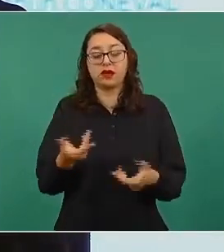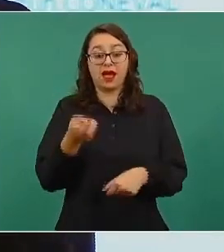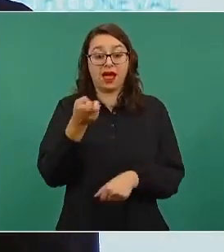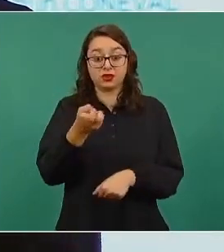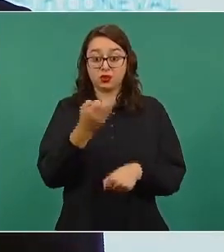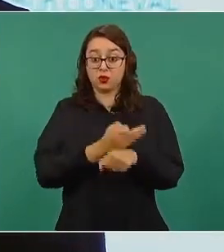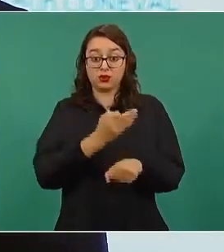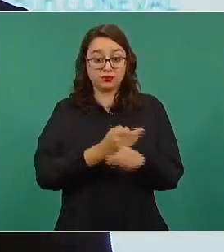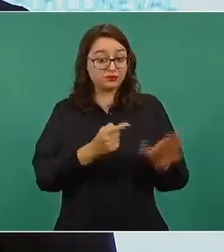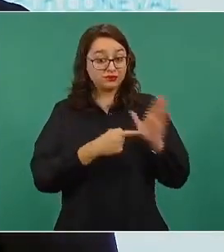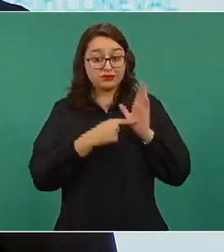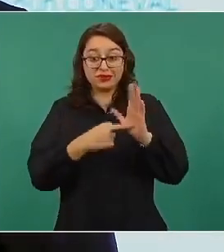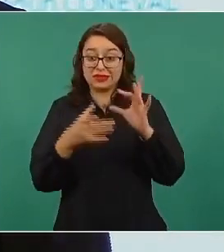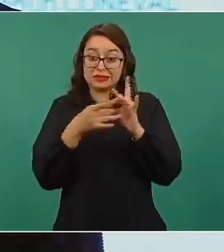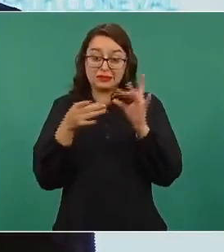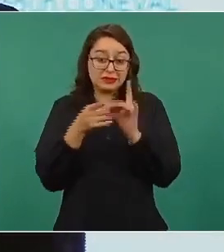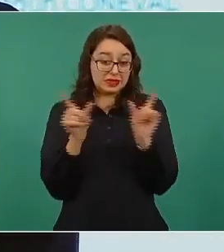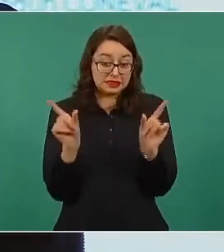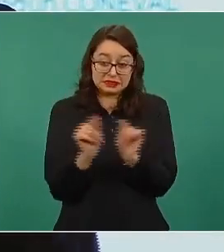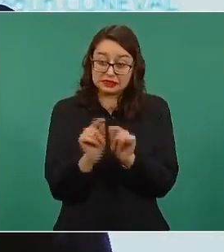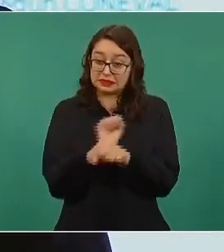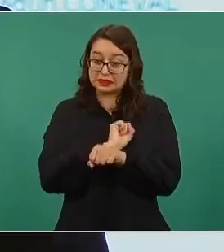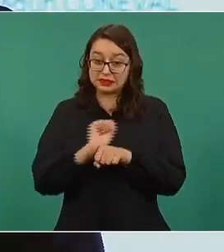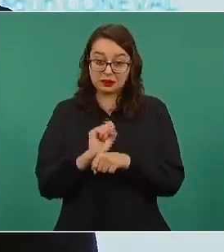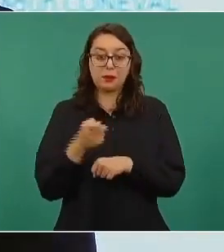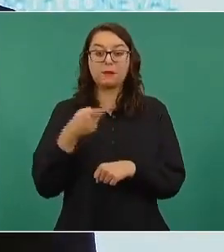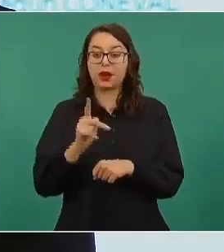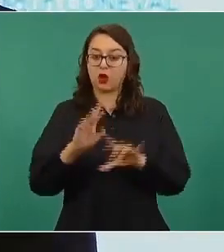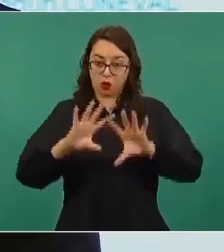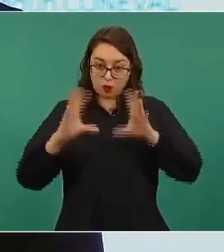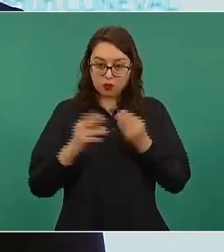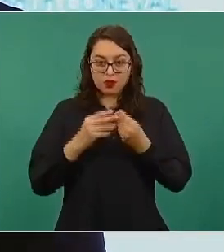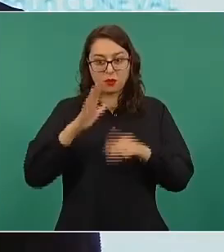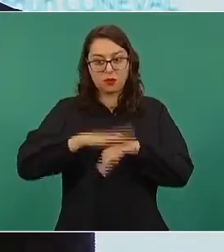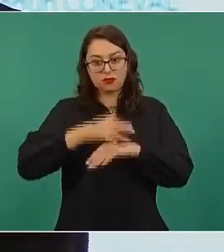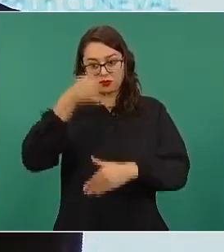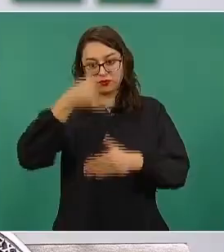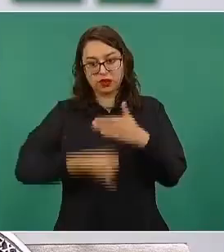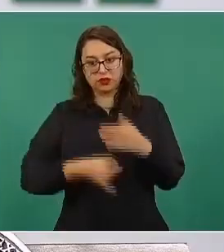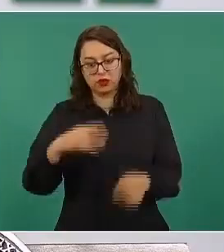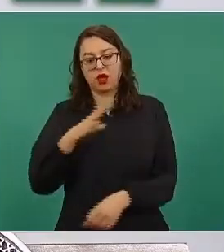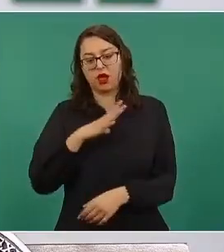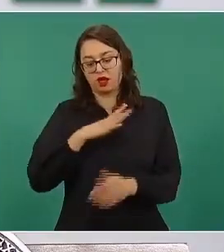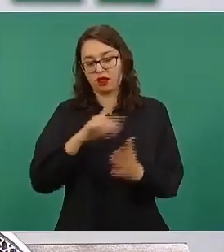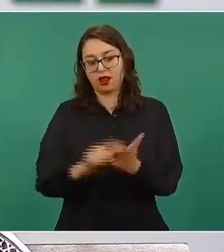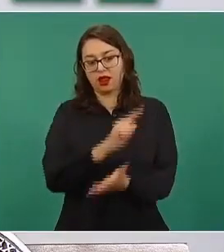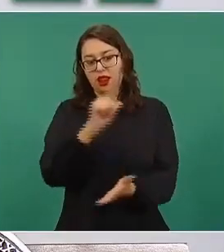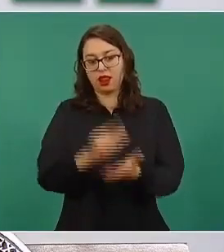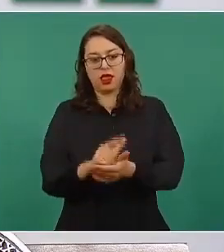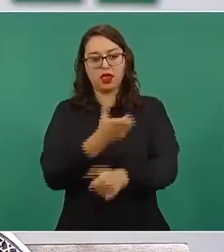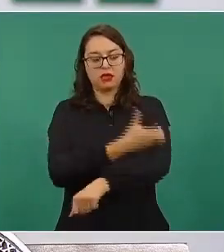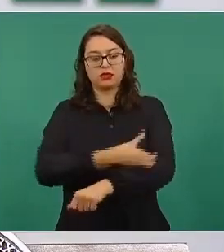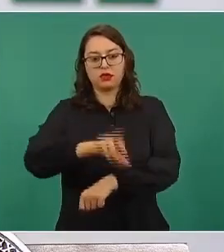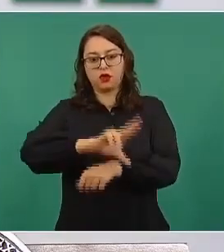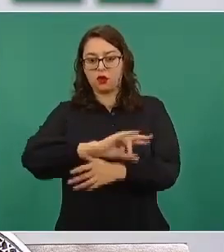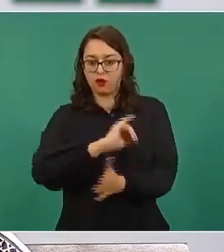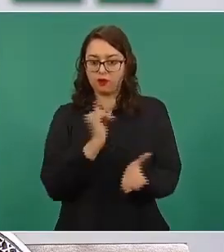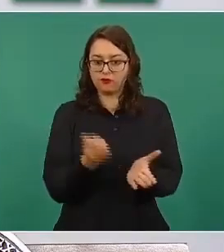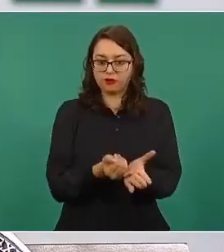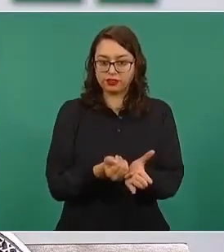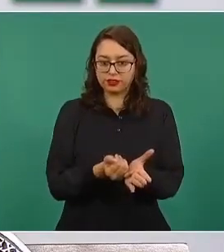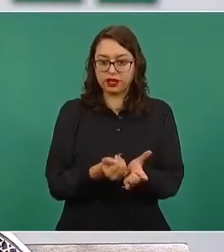presentamos, están determinadas o establecidas en la Ley de Coordinación Fiscal y de nuevo simplemente la federación